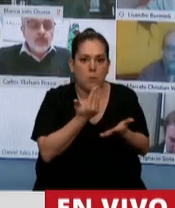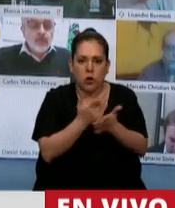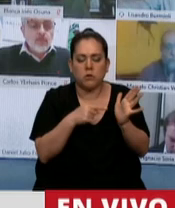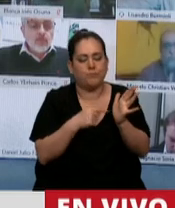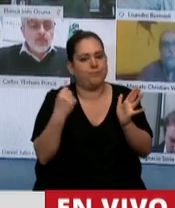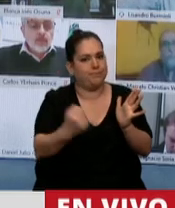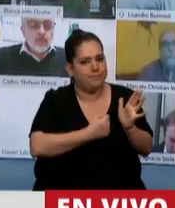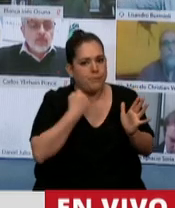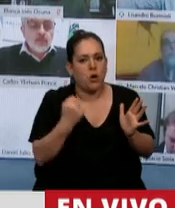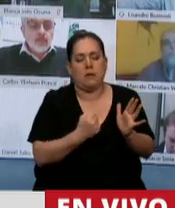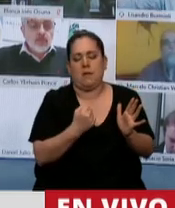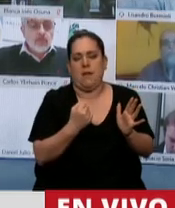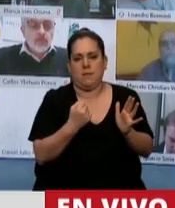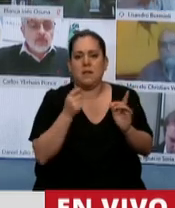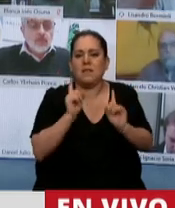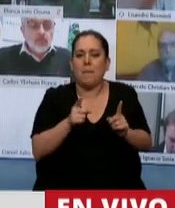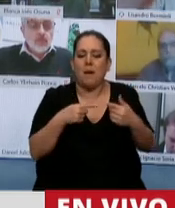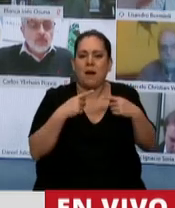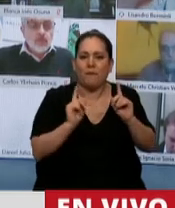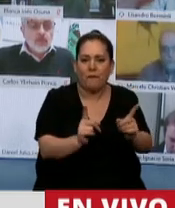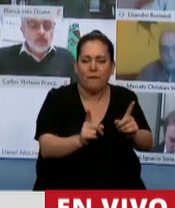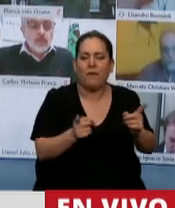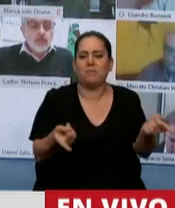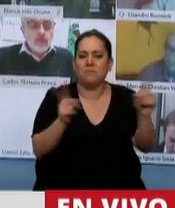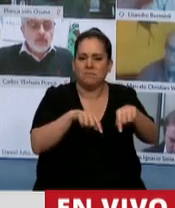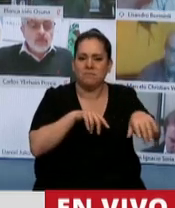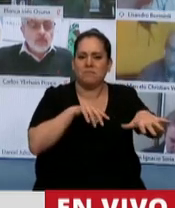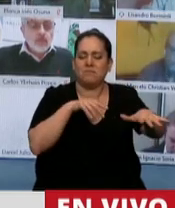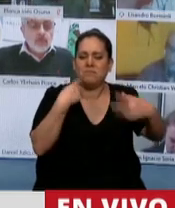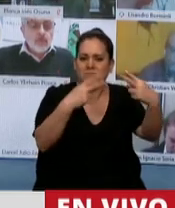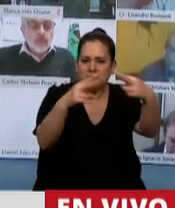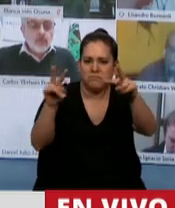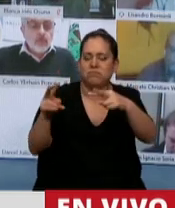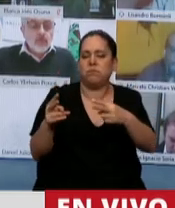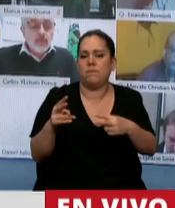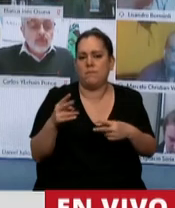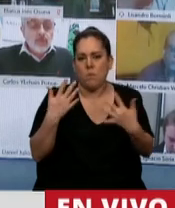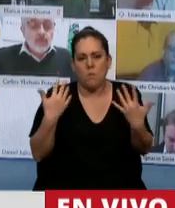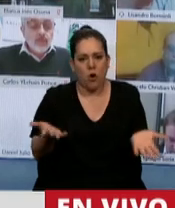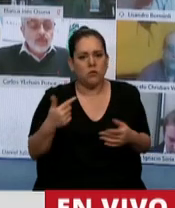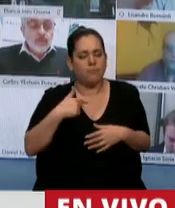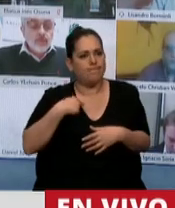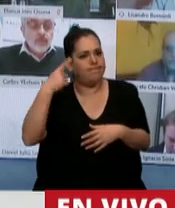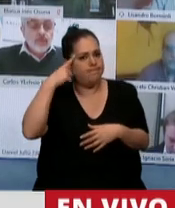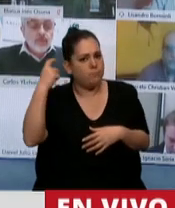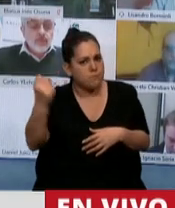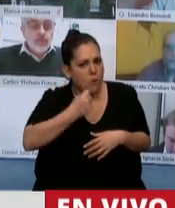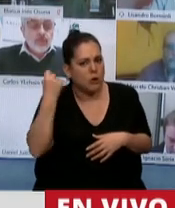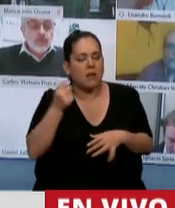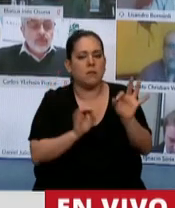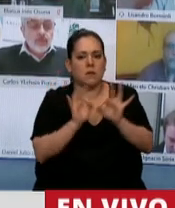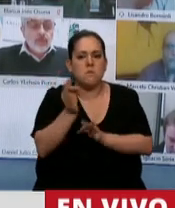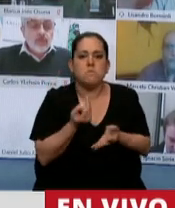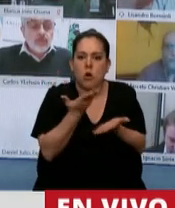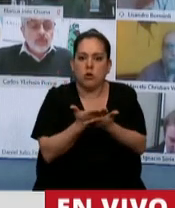son medidas de reactivación y sostenimiento con recursos posibles. Por eso valoro este proyecto que tiene realmente un